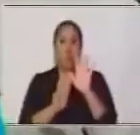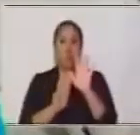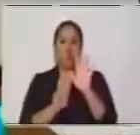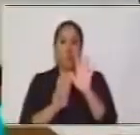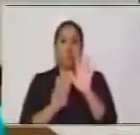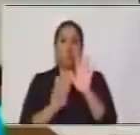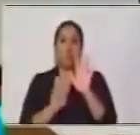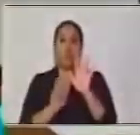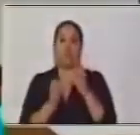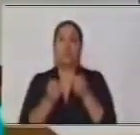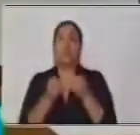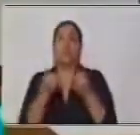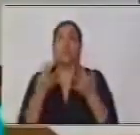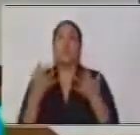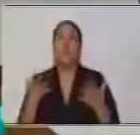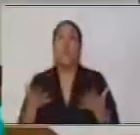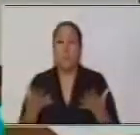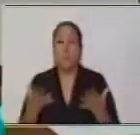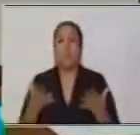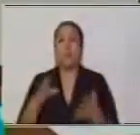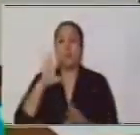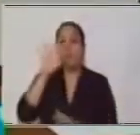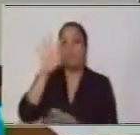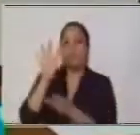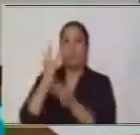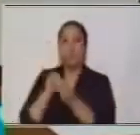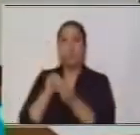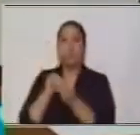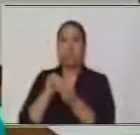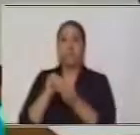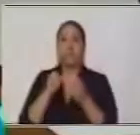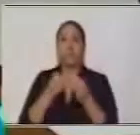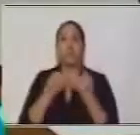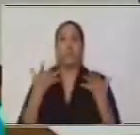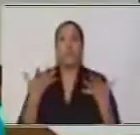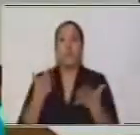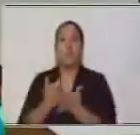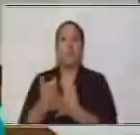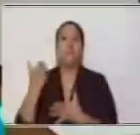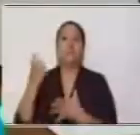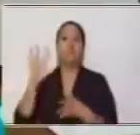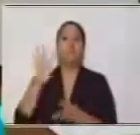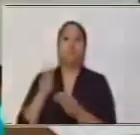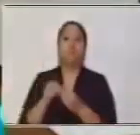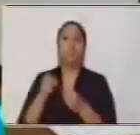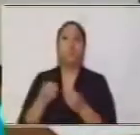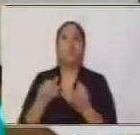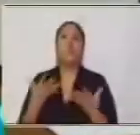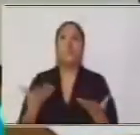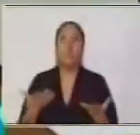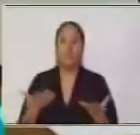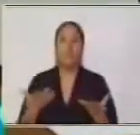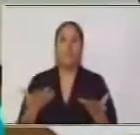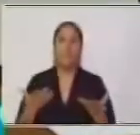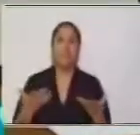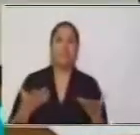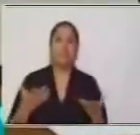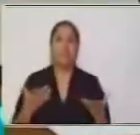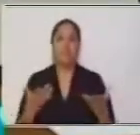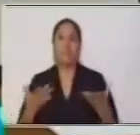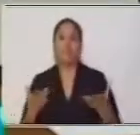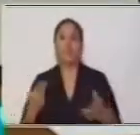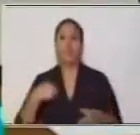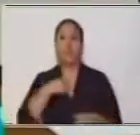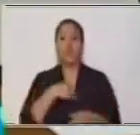¿Cuál sería el valor de, el valor que tengo que pagar por las tostadas que estamos consumiendo?